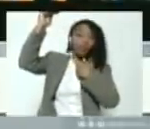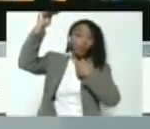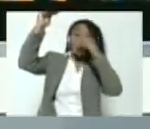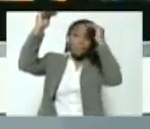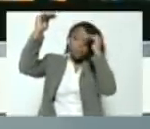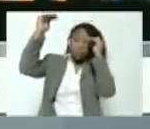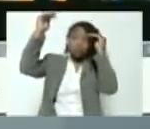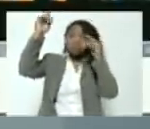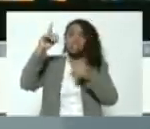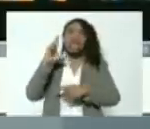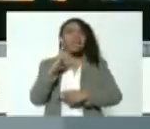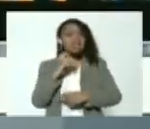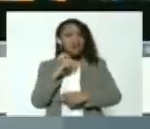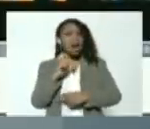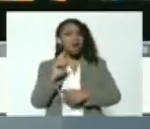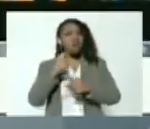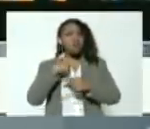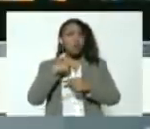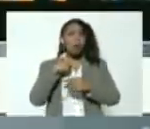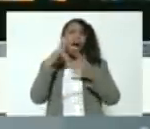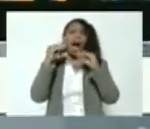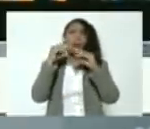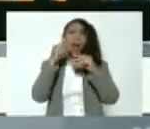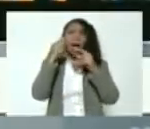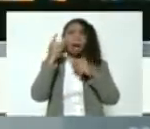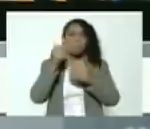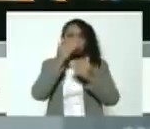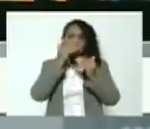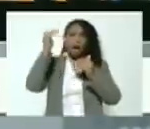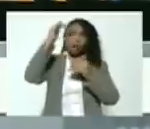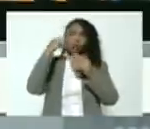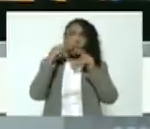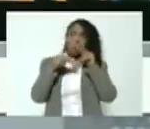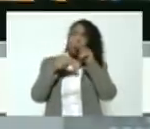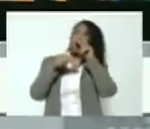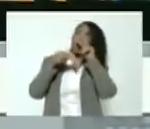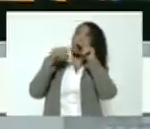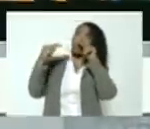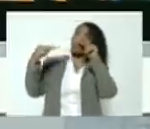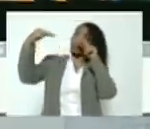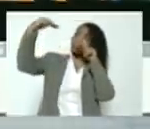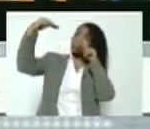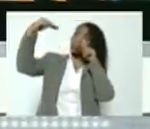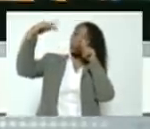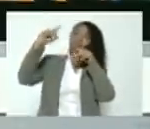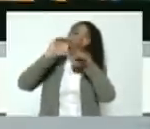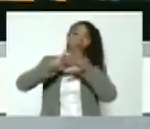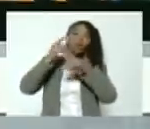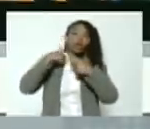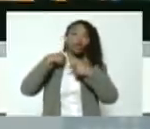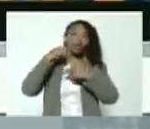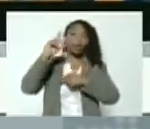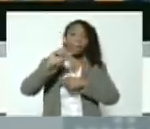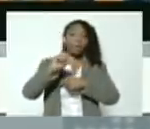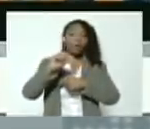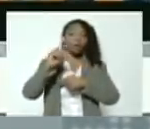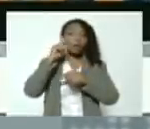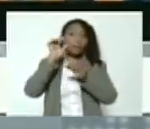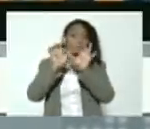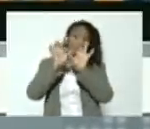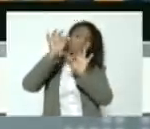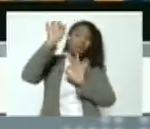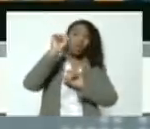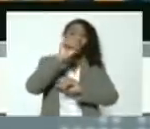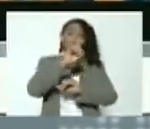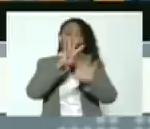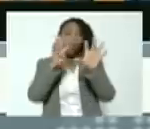Es raro en la vida cuando yo converso con alguien más alto que lo tengo que ver hacia arriba. Porque yo mido también mi cosita. Un poco más de